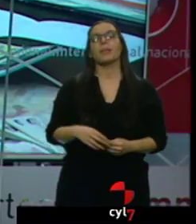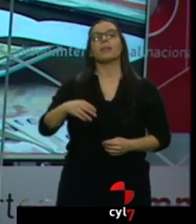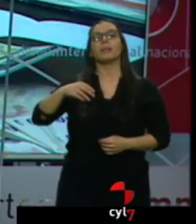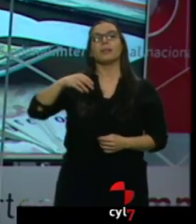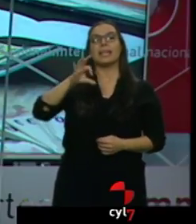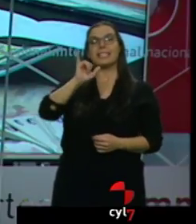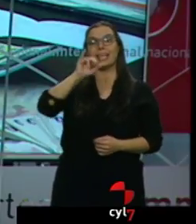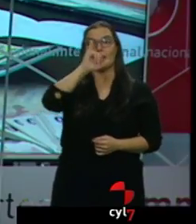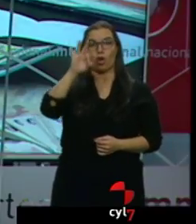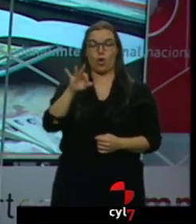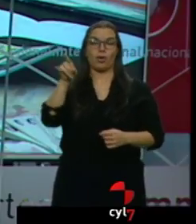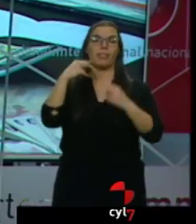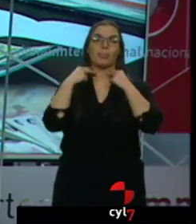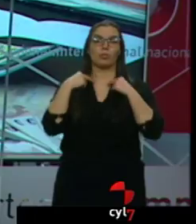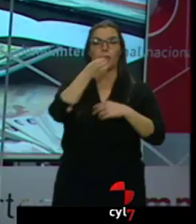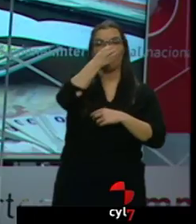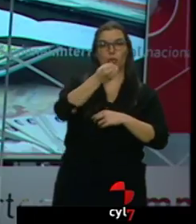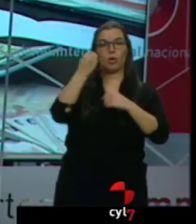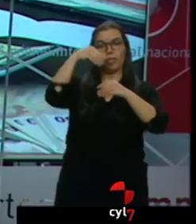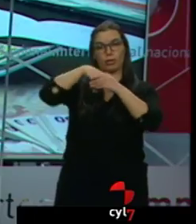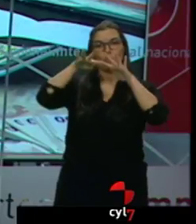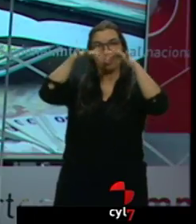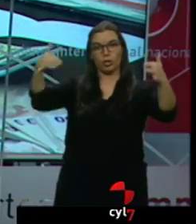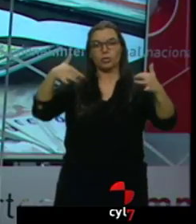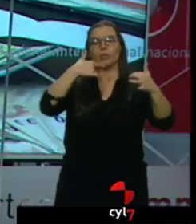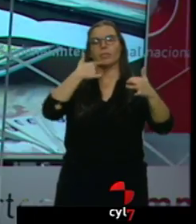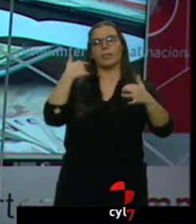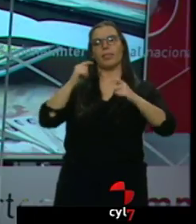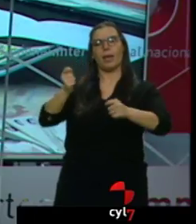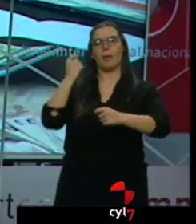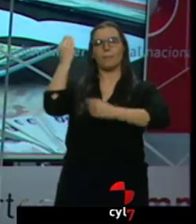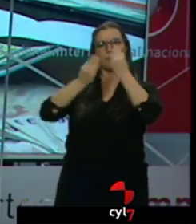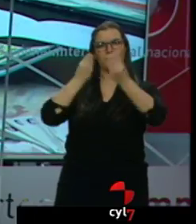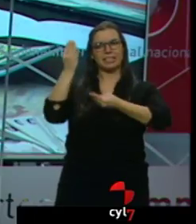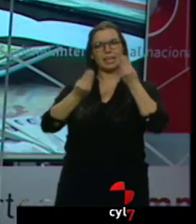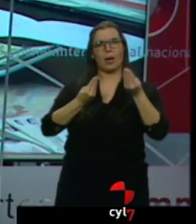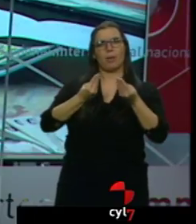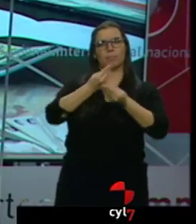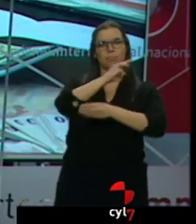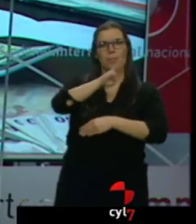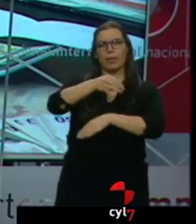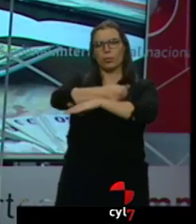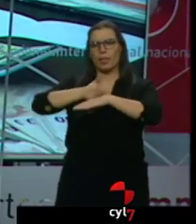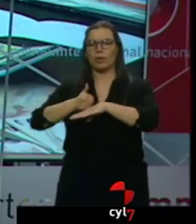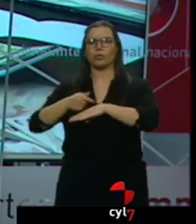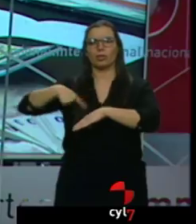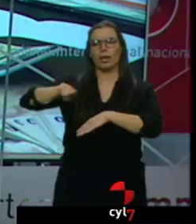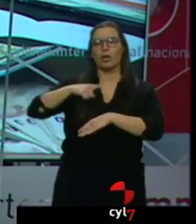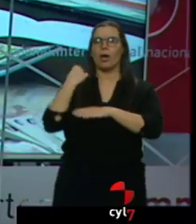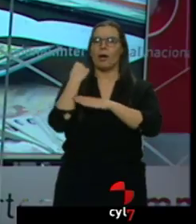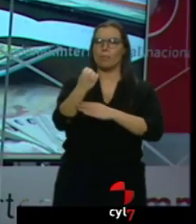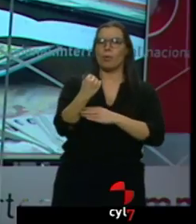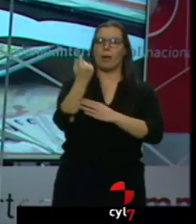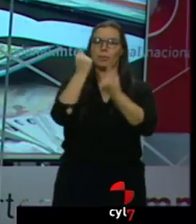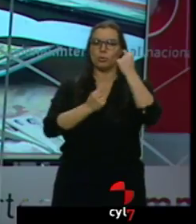al PP y Ciudadanos que reflexionasen para apoyar los presupuestos de Pedro Sánchez. Asegura que son unas cuentas sociales que van a beneficiar a todos. Por ello